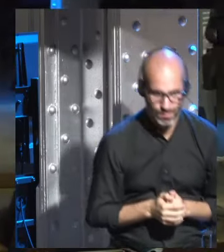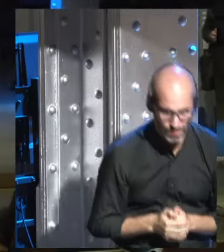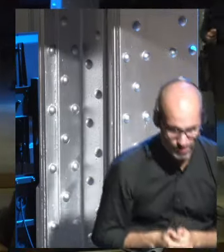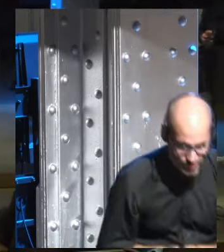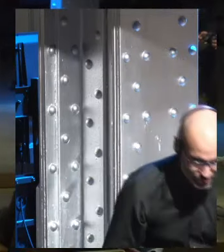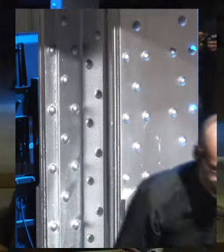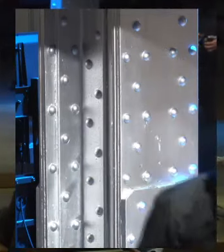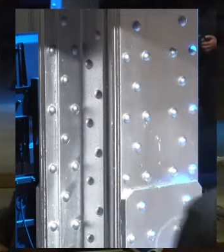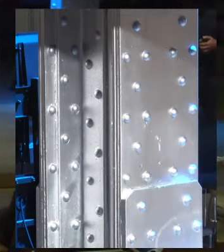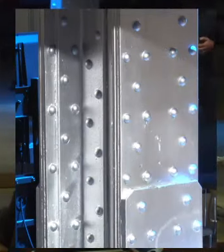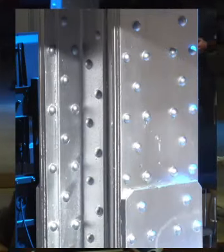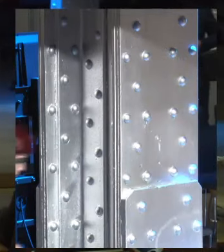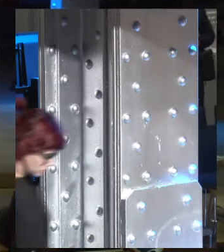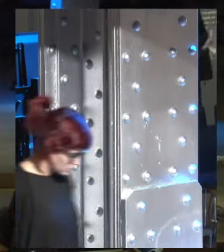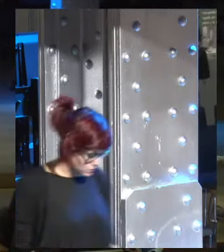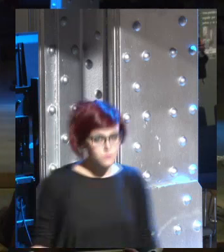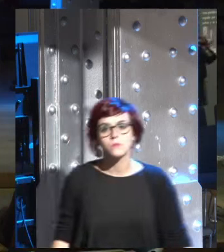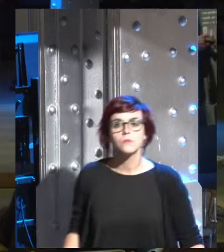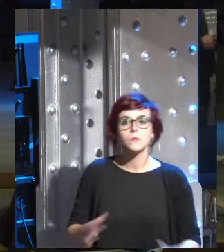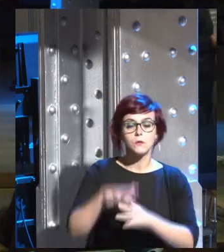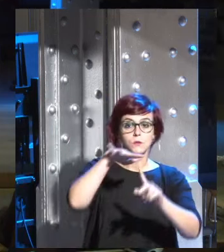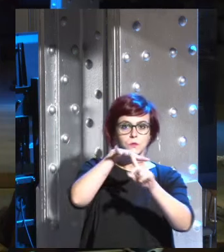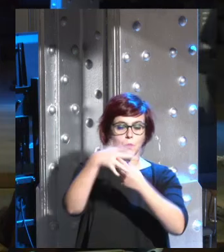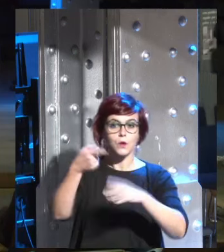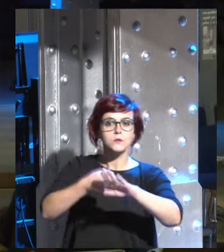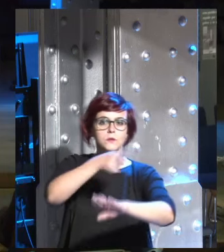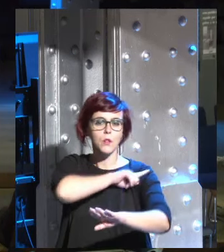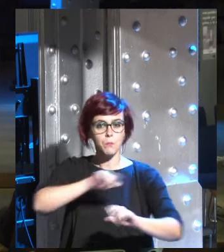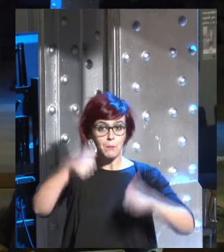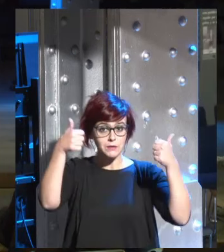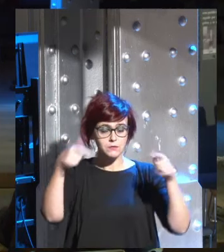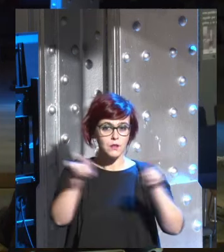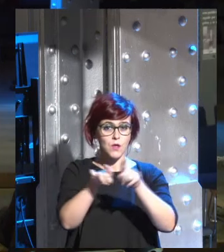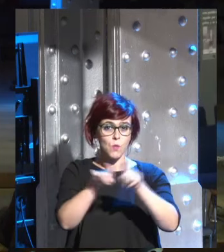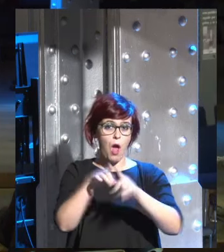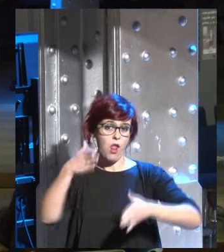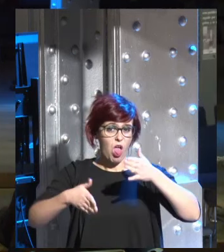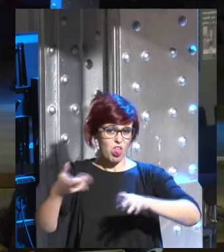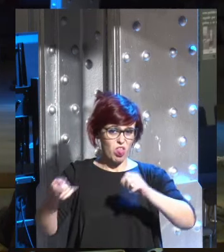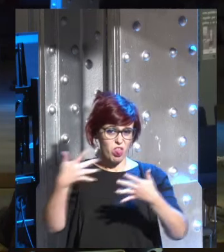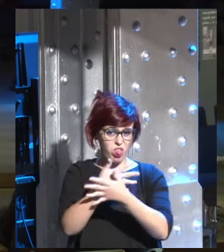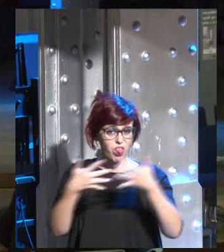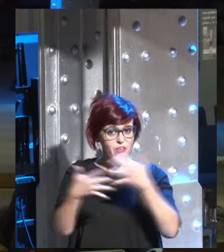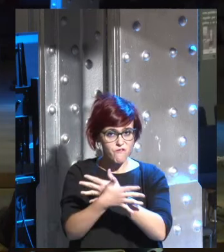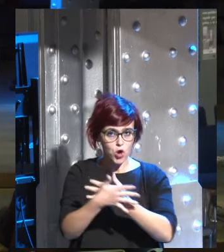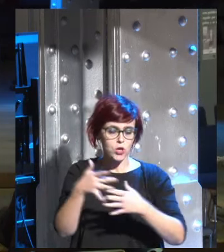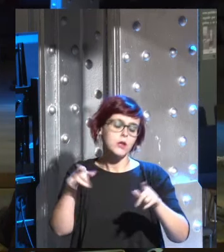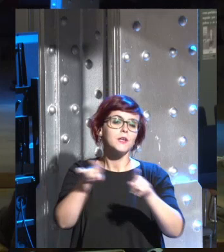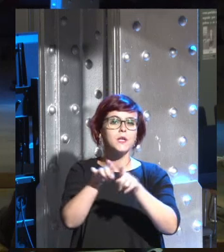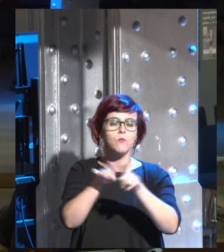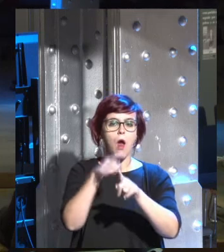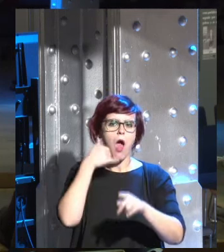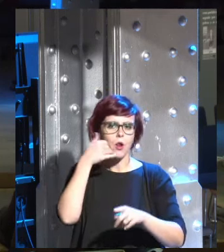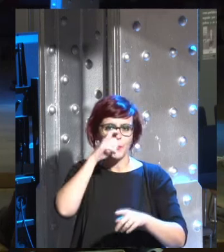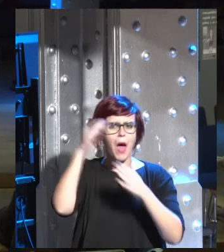y esto es todavía mucho más radical incluso la ingeniería de los cíborgs podríamos considerarla como algo muy conservador algo